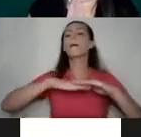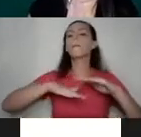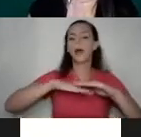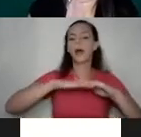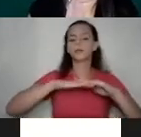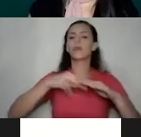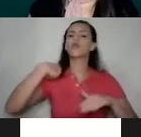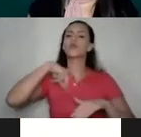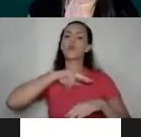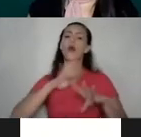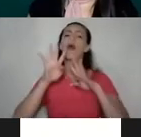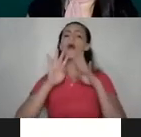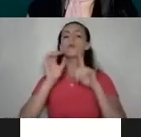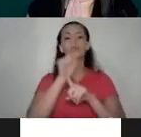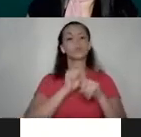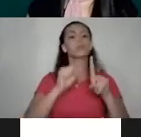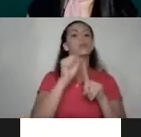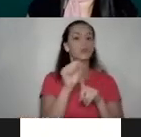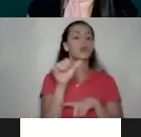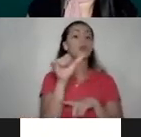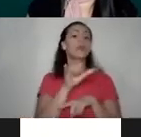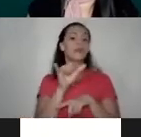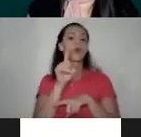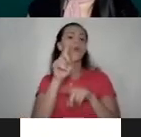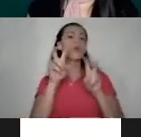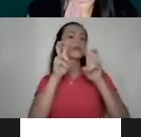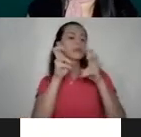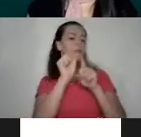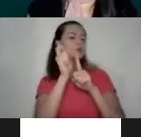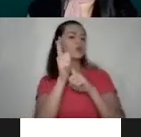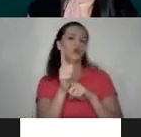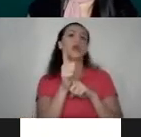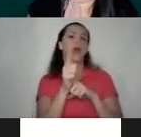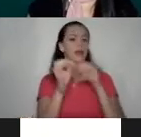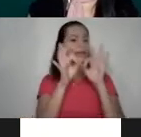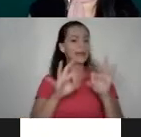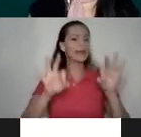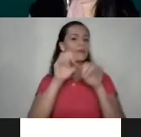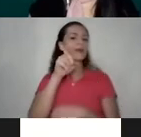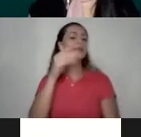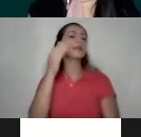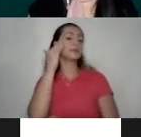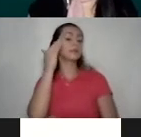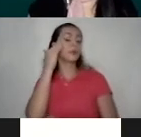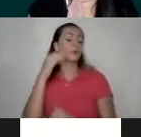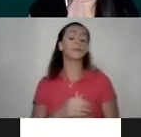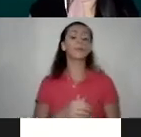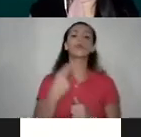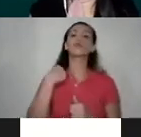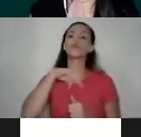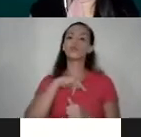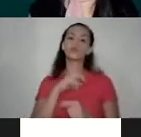estamos hablando de una situación en la cual hay un contexto social importante que tenemos que tener en cuenta. Hemos sido